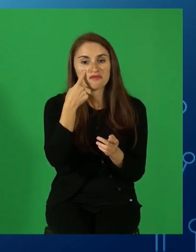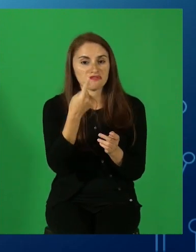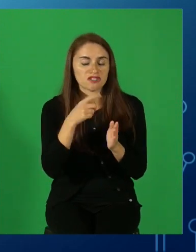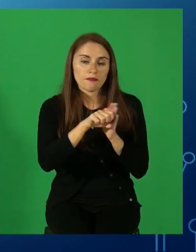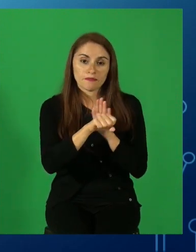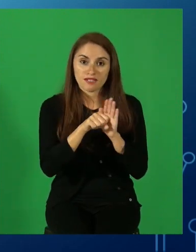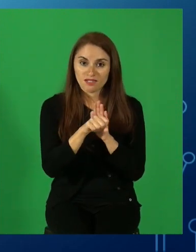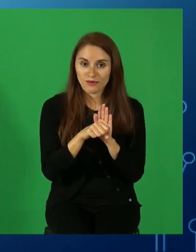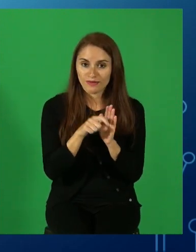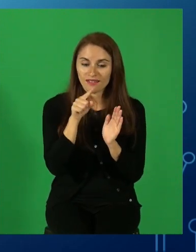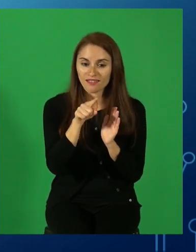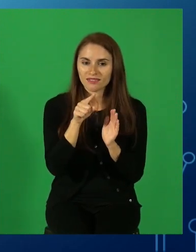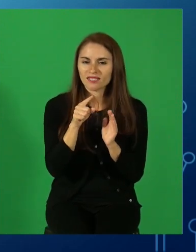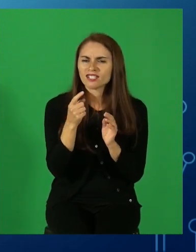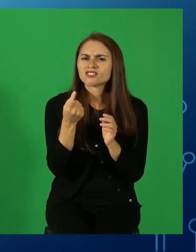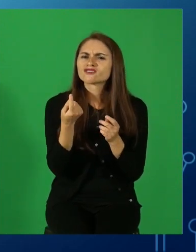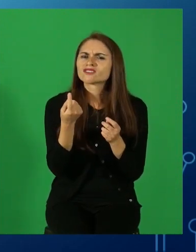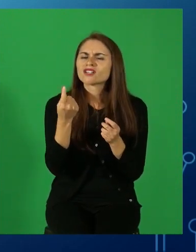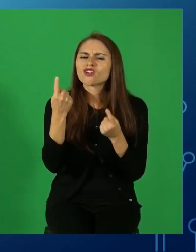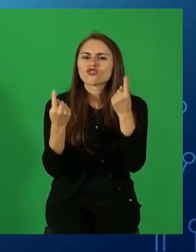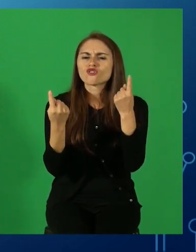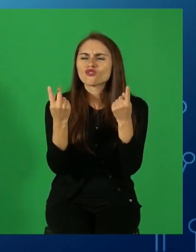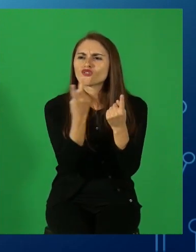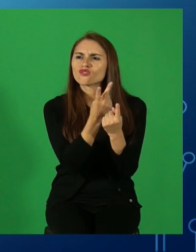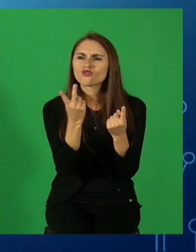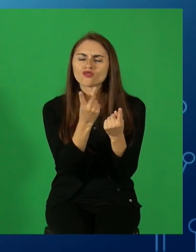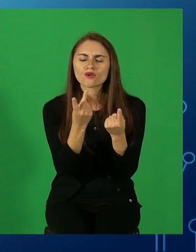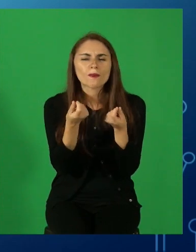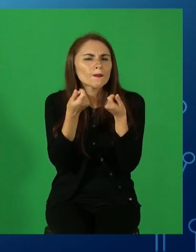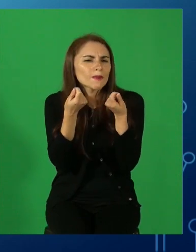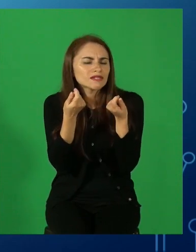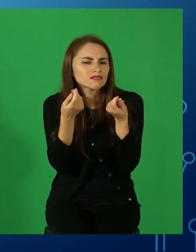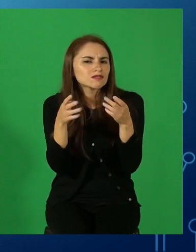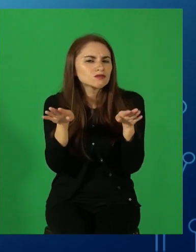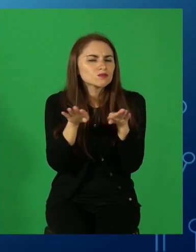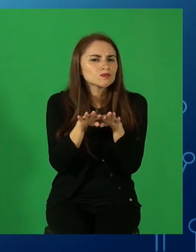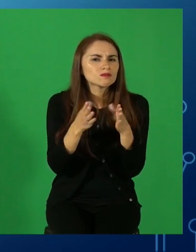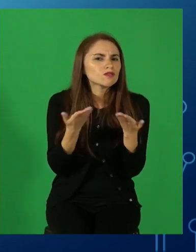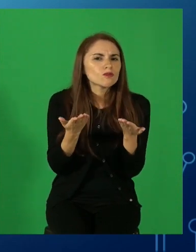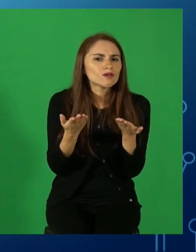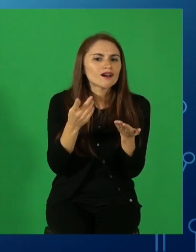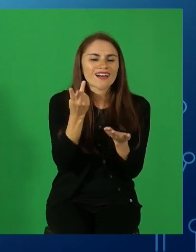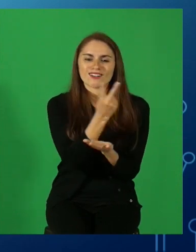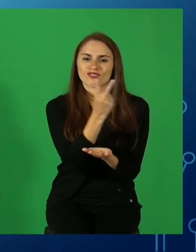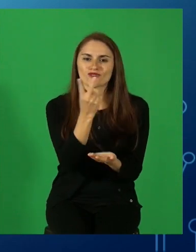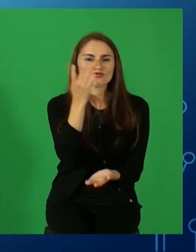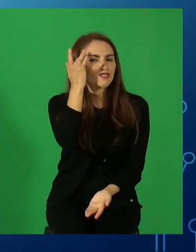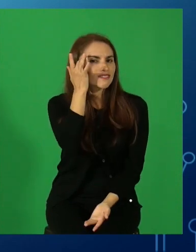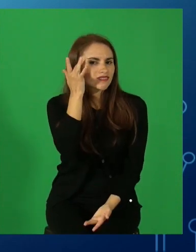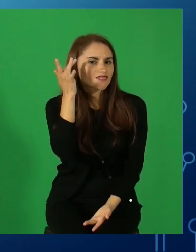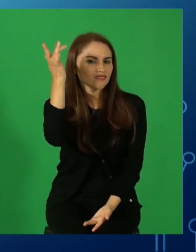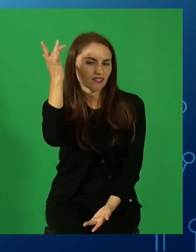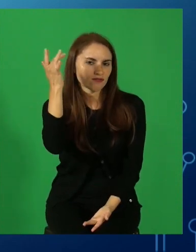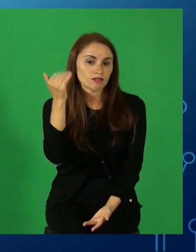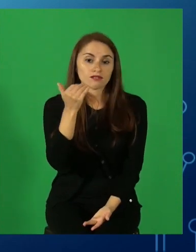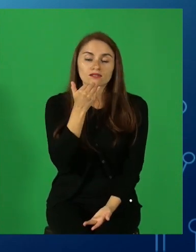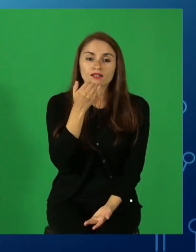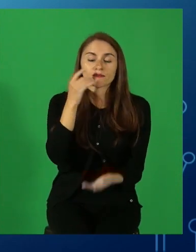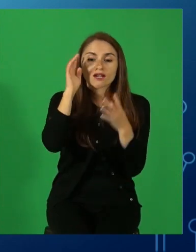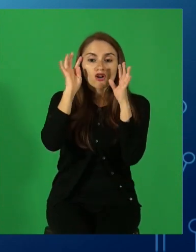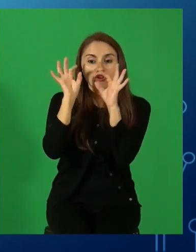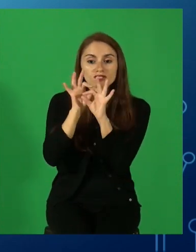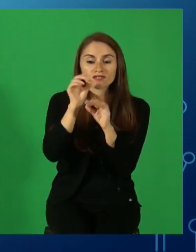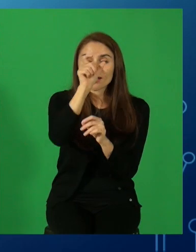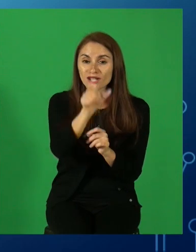se parece este personaje a Yoda? En que también es un personaje sabio, es un personaje que aconseja a sus